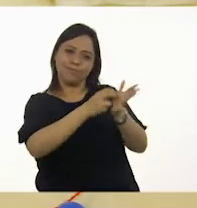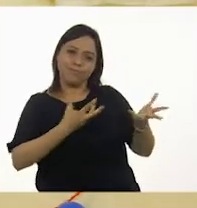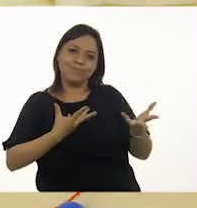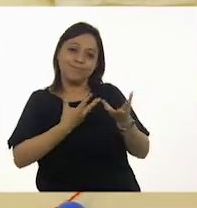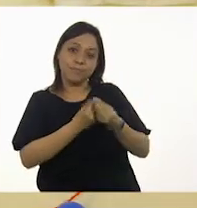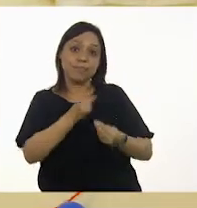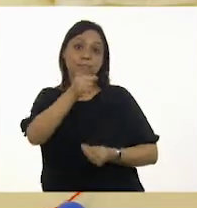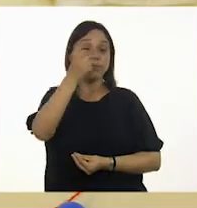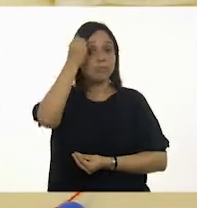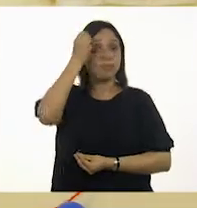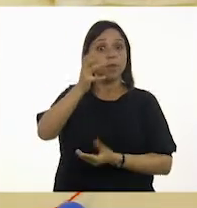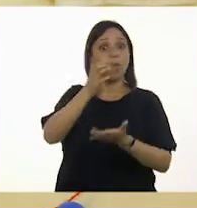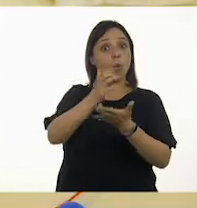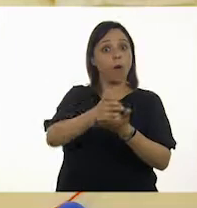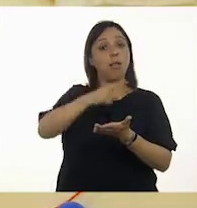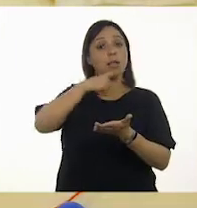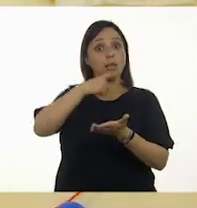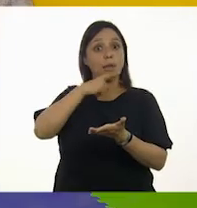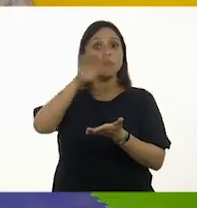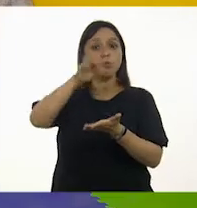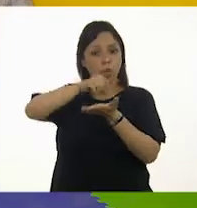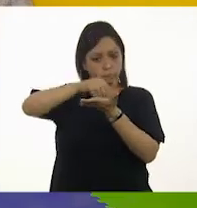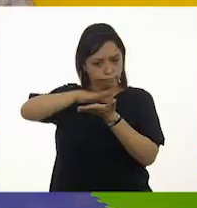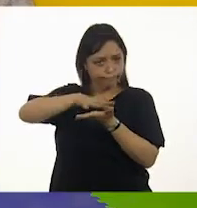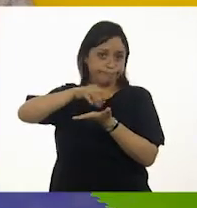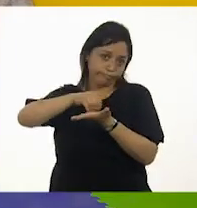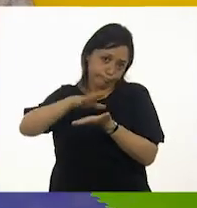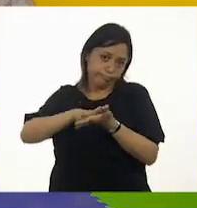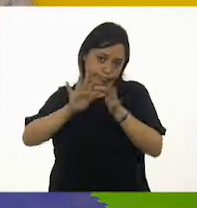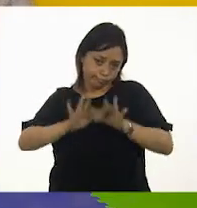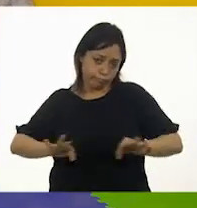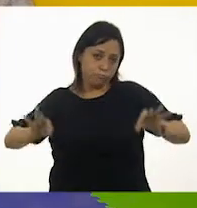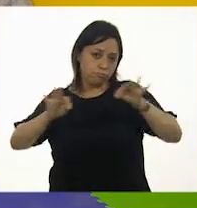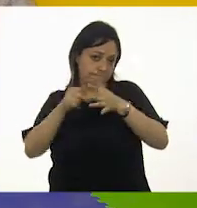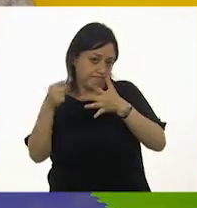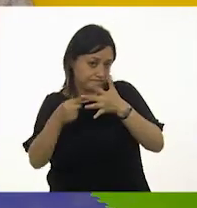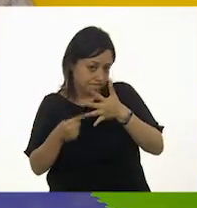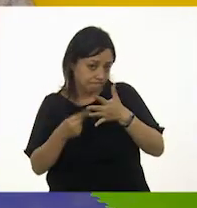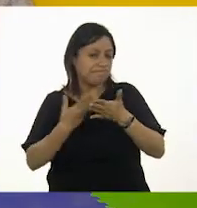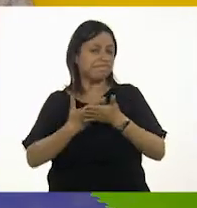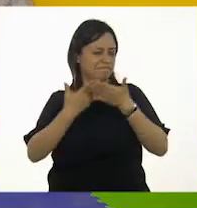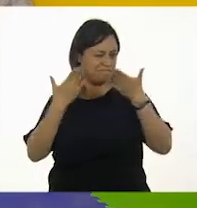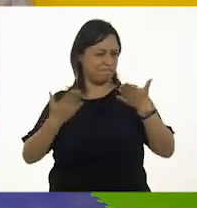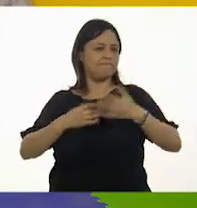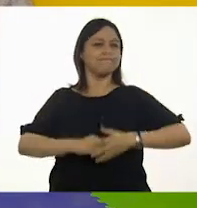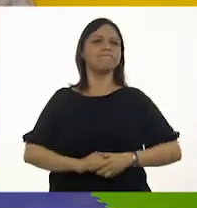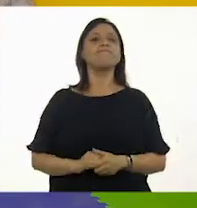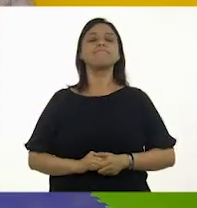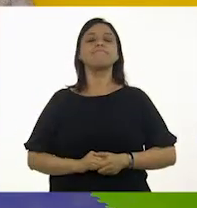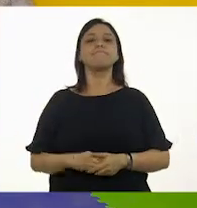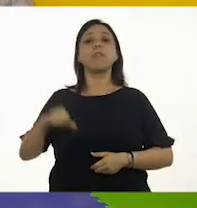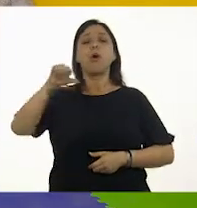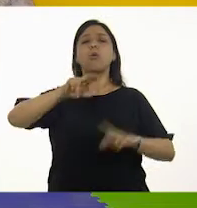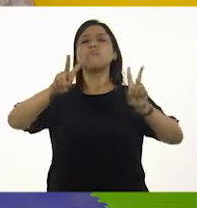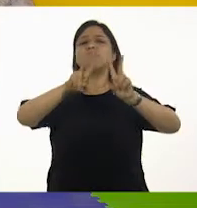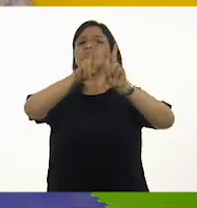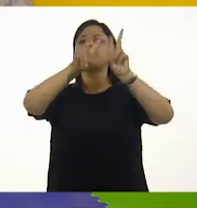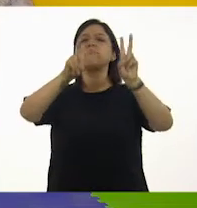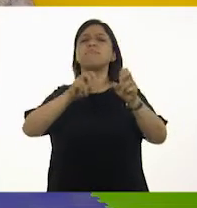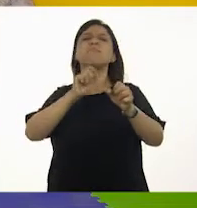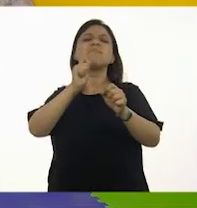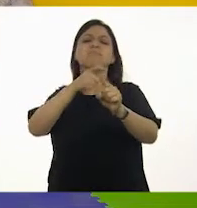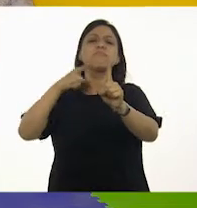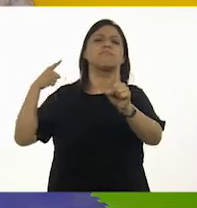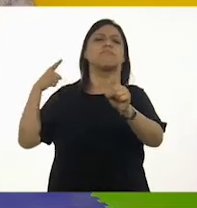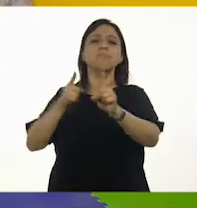lápiz para anotar lo que consideren relevante. ¡Ahora sí, listas! Hoy nuestro tema se centra en la importancia